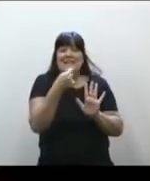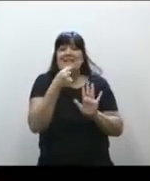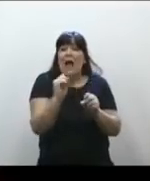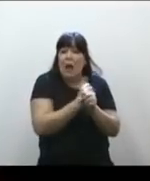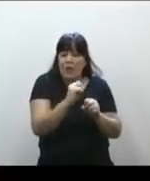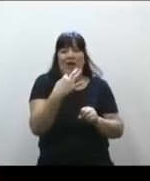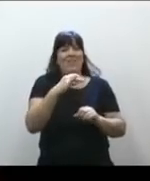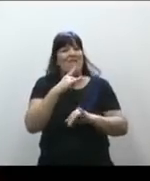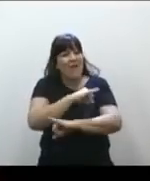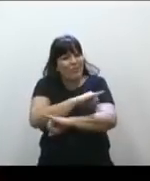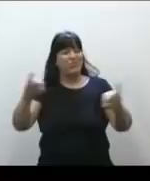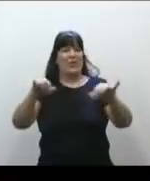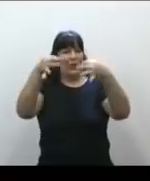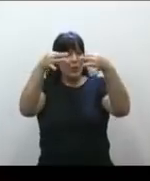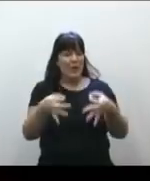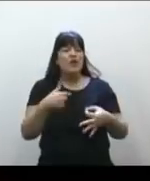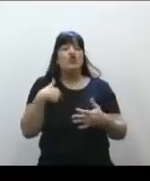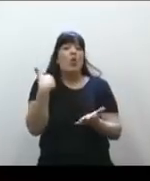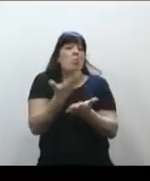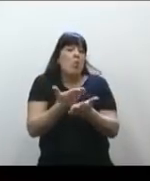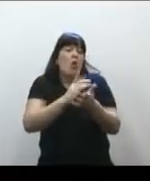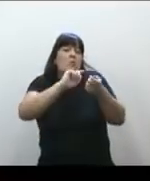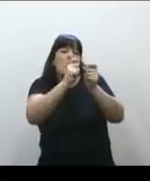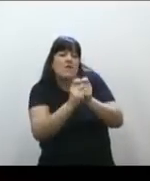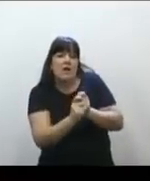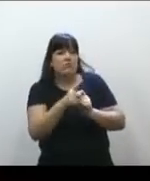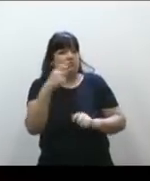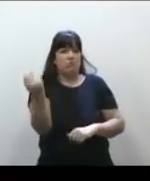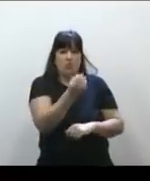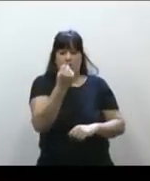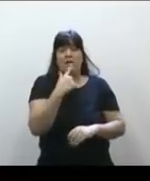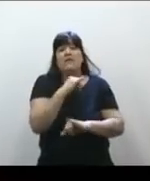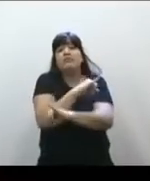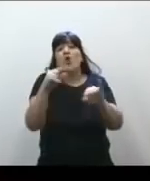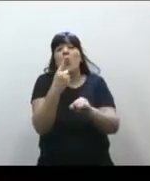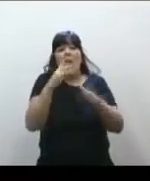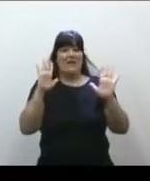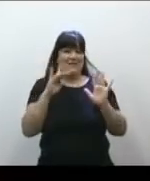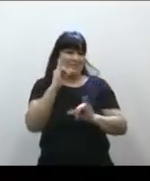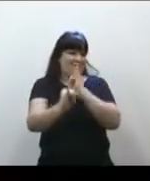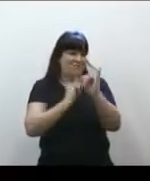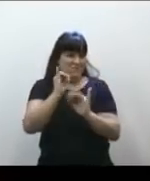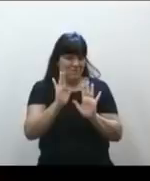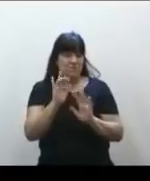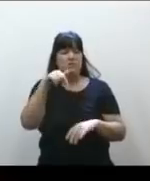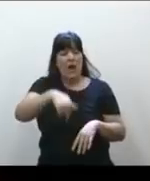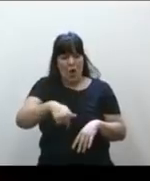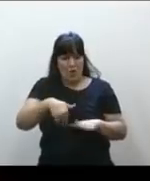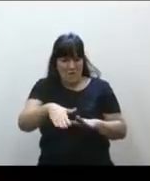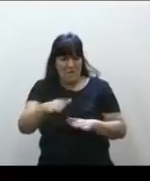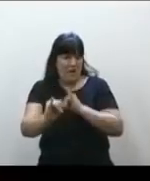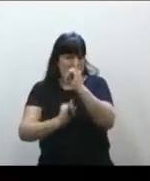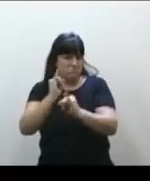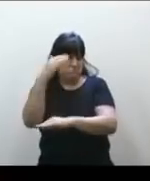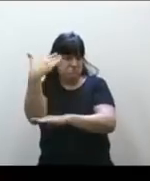planteaba algunas correcciones para mí muy importantes. De manera que cuando ahora continuaré en la